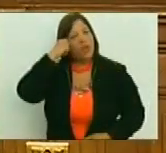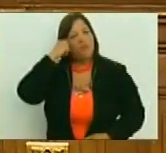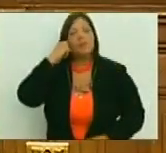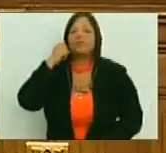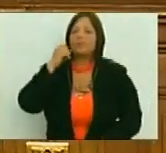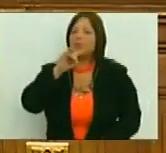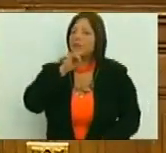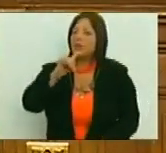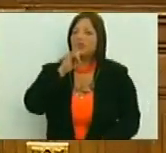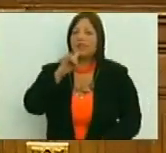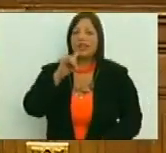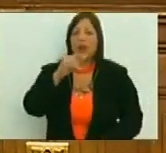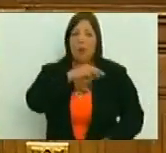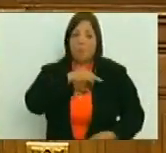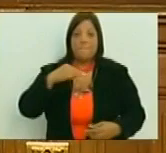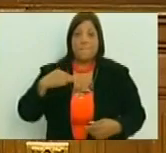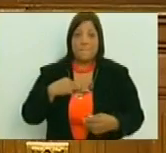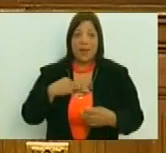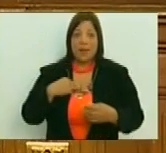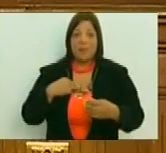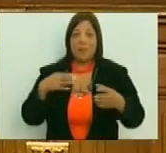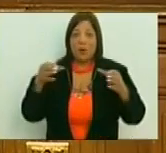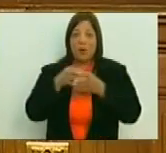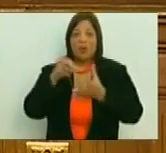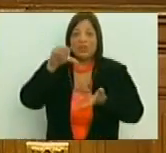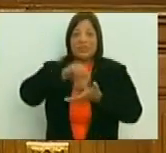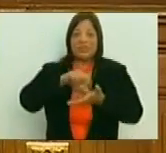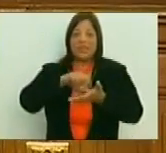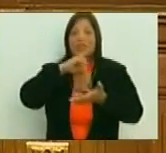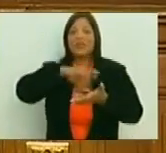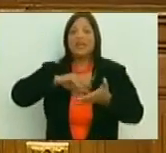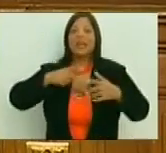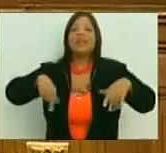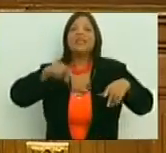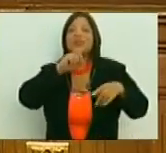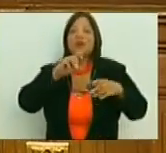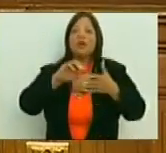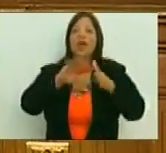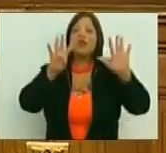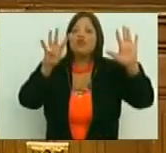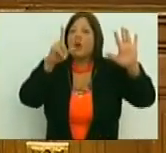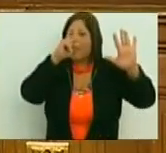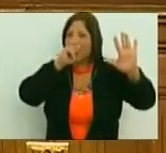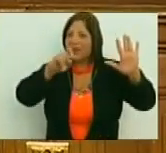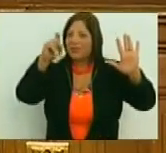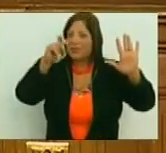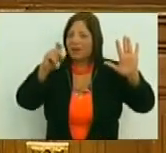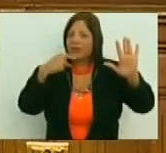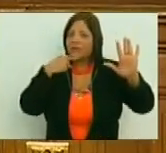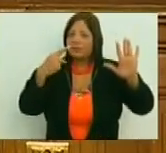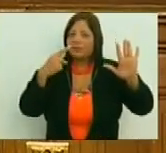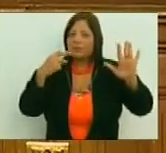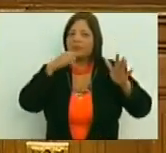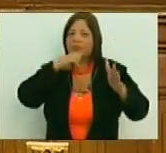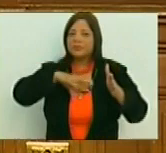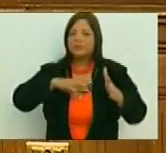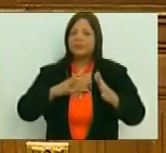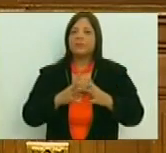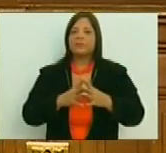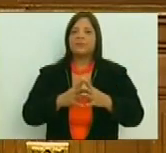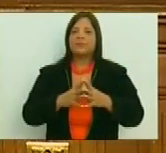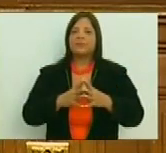anunció uno de los integrantes de nuestro centro nacional de historia en ocasión de su noveno aniversario del centro nacional de historia